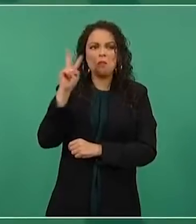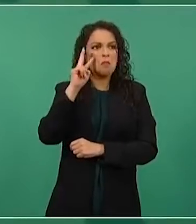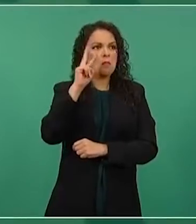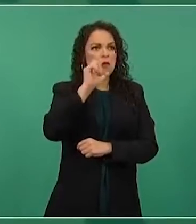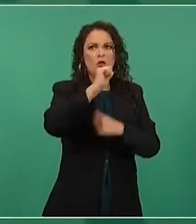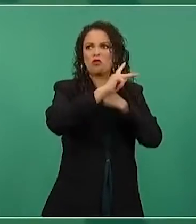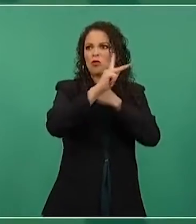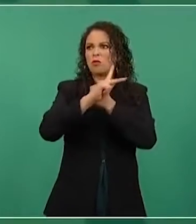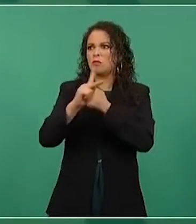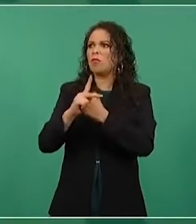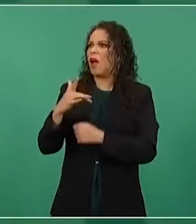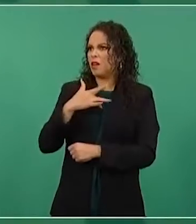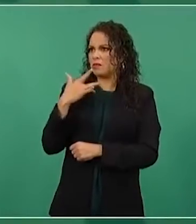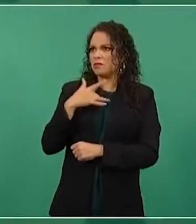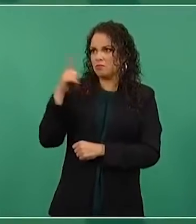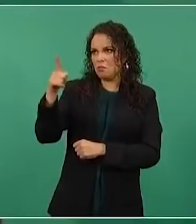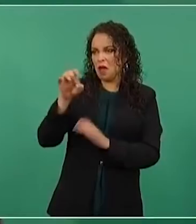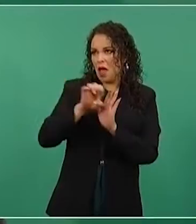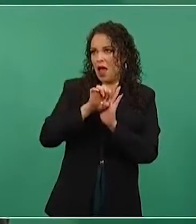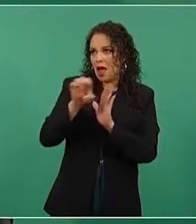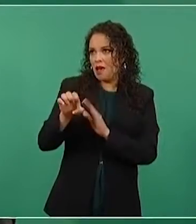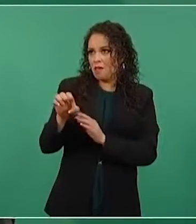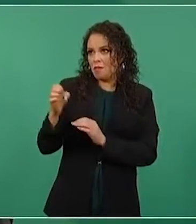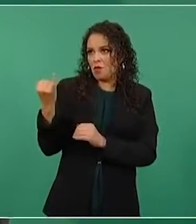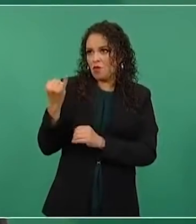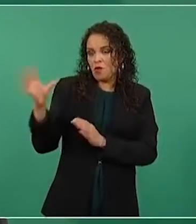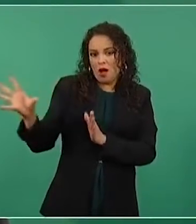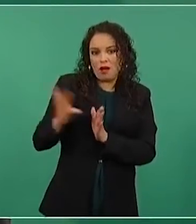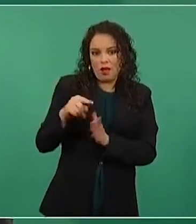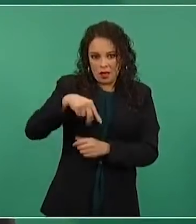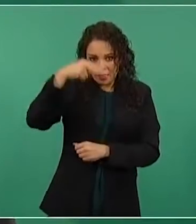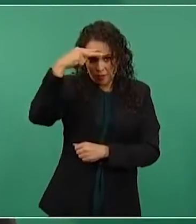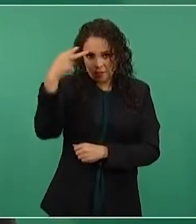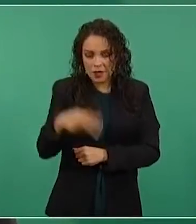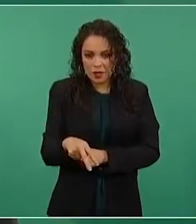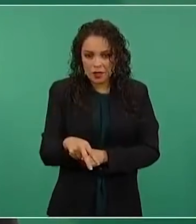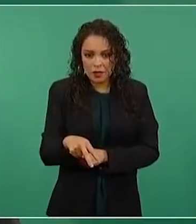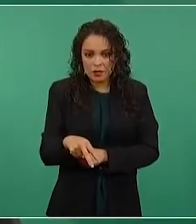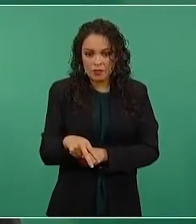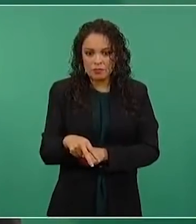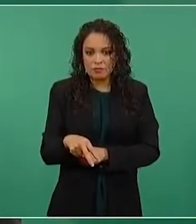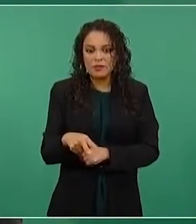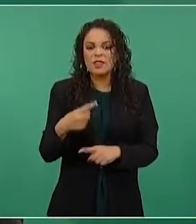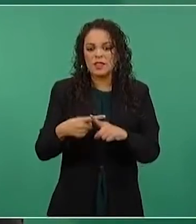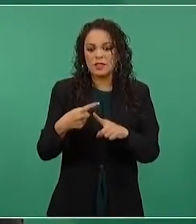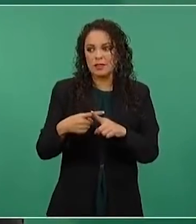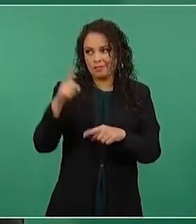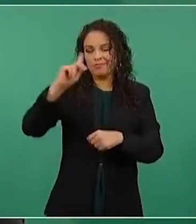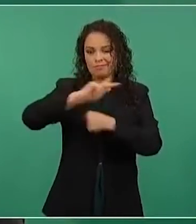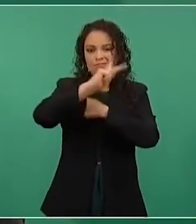países, un buen ejemplo es el de Dinamarca.